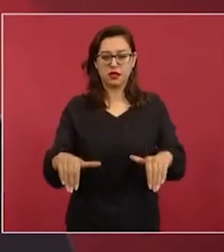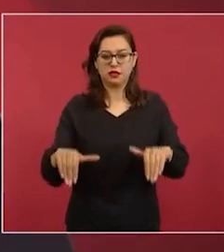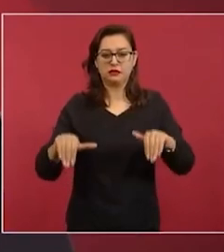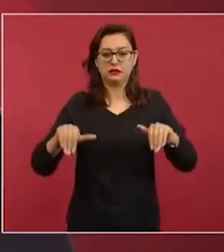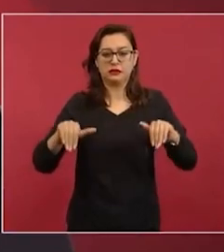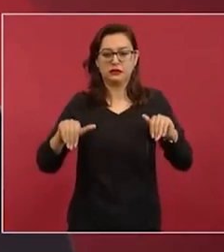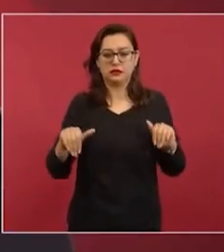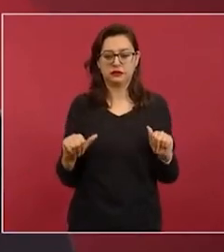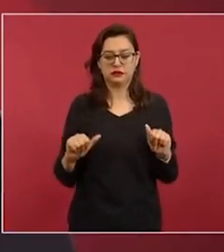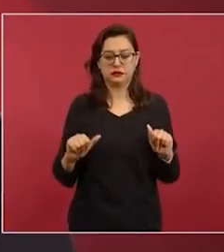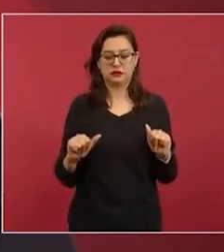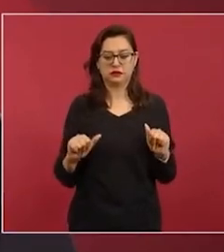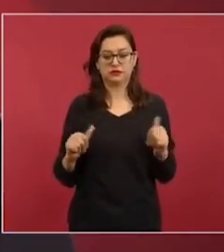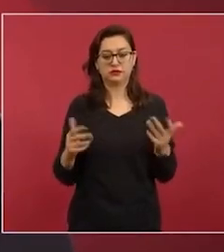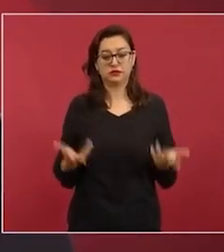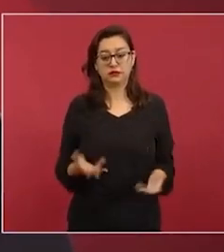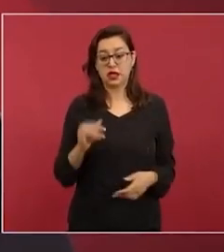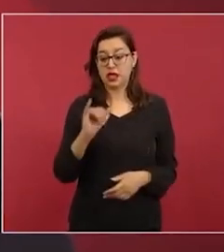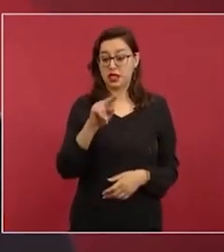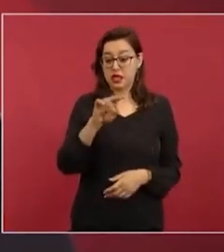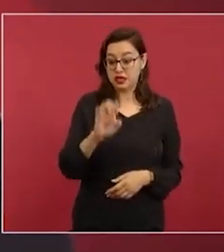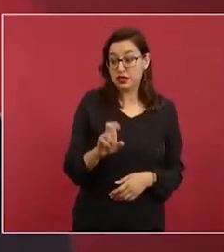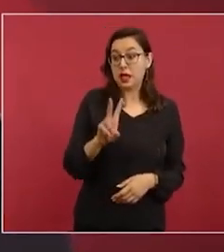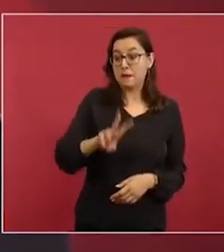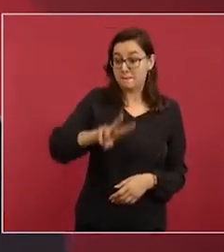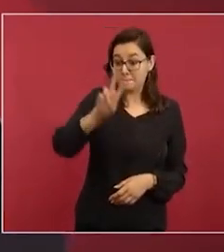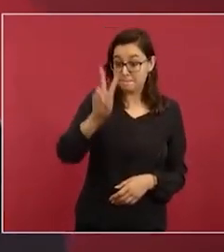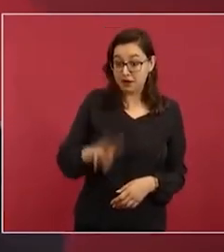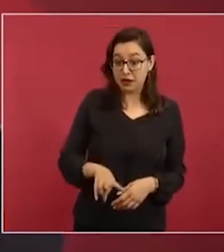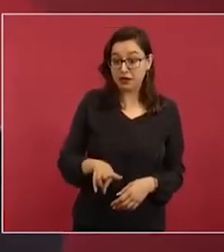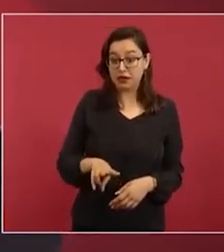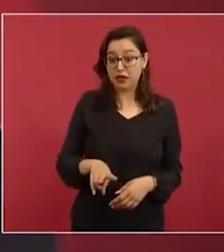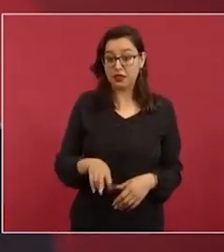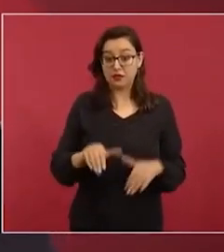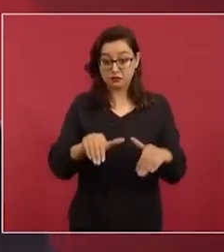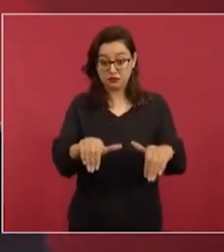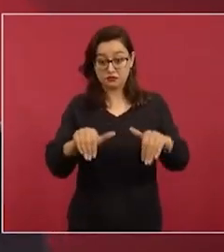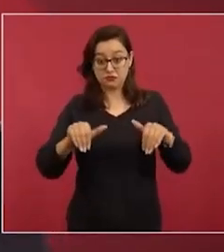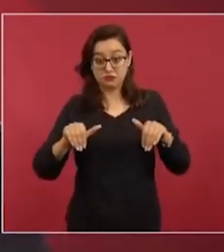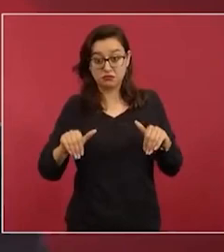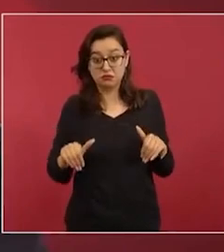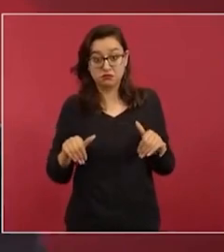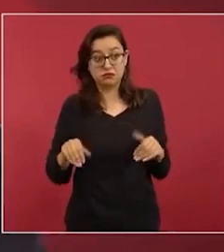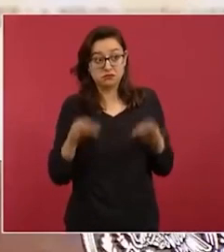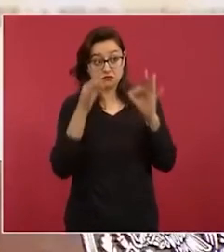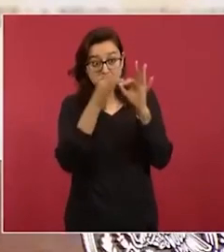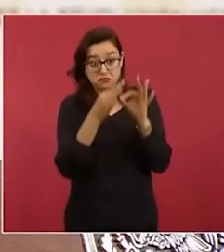juez, no ha actuado con rectitud.